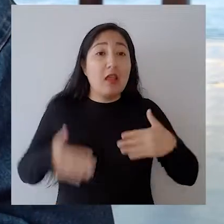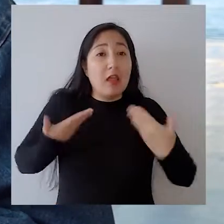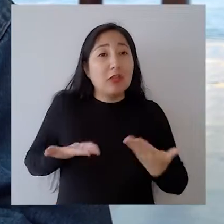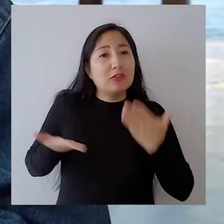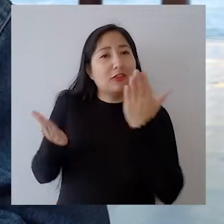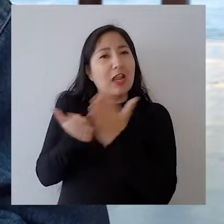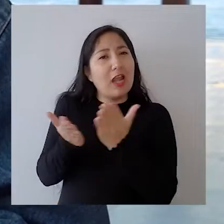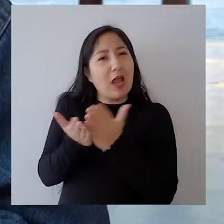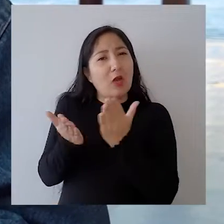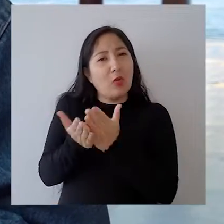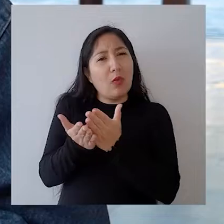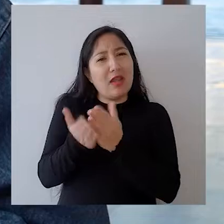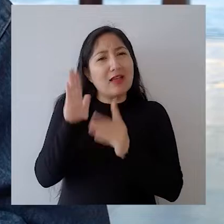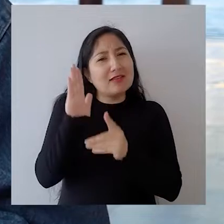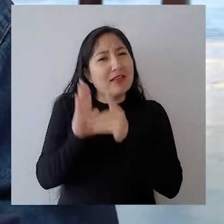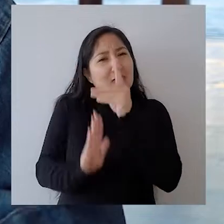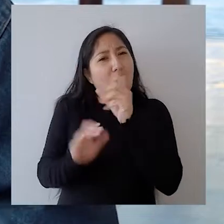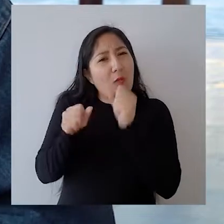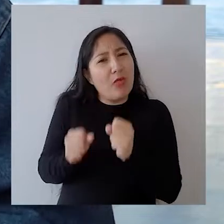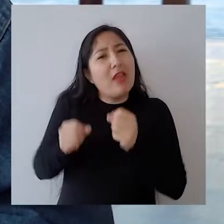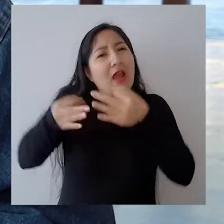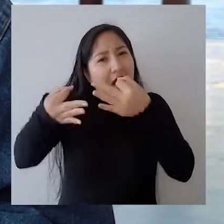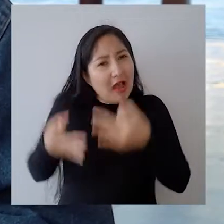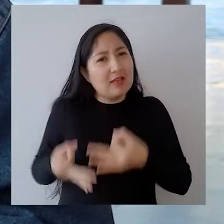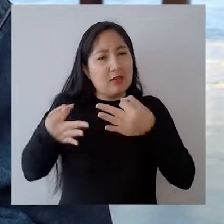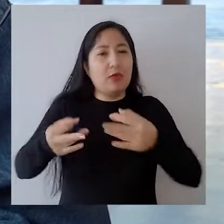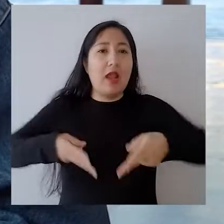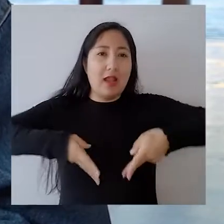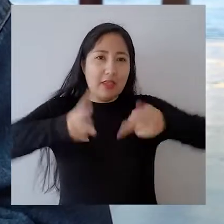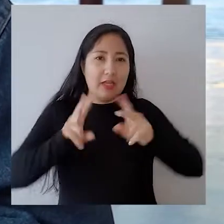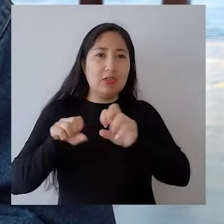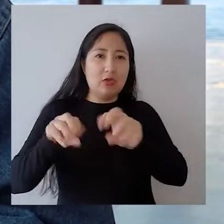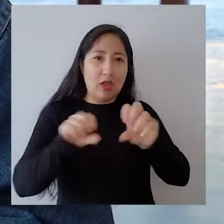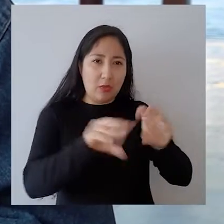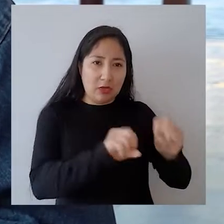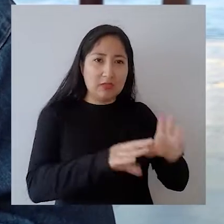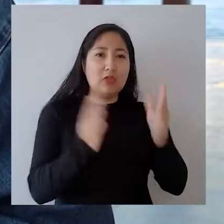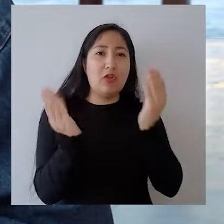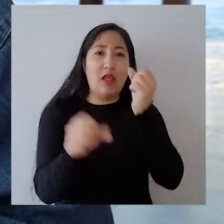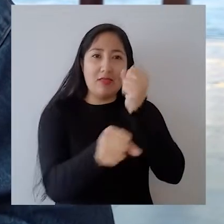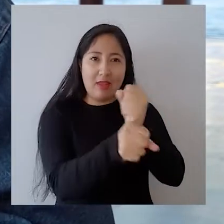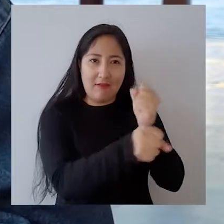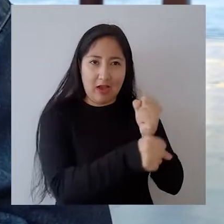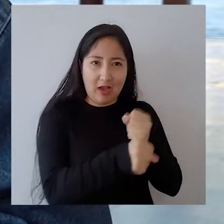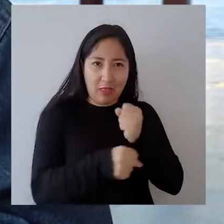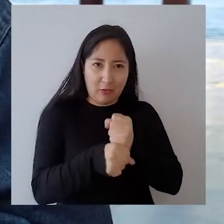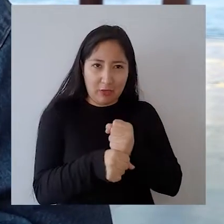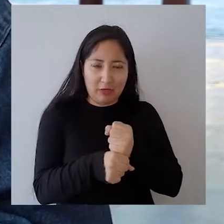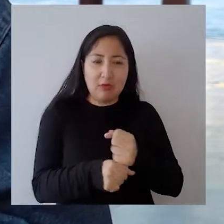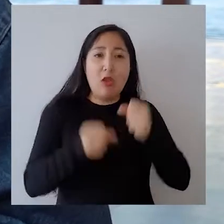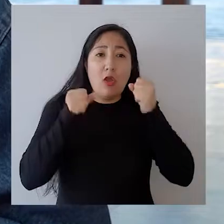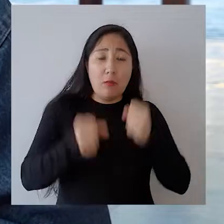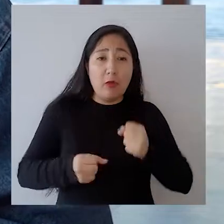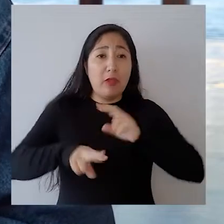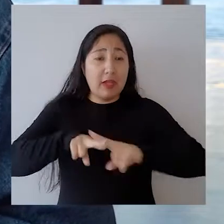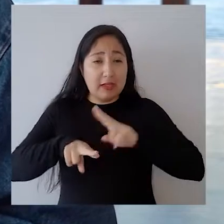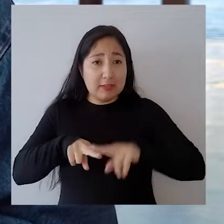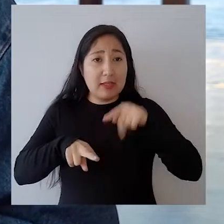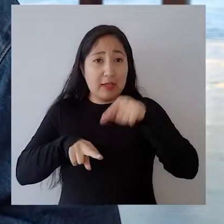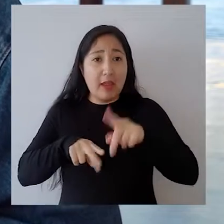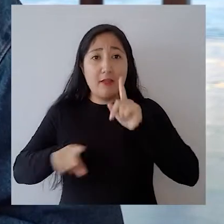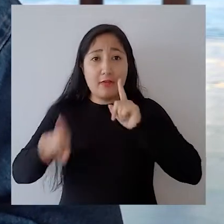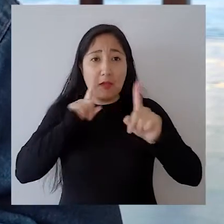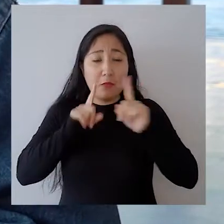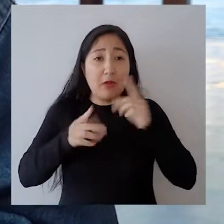se crea como para poder garantizar este derecho a la educación de los trabajadores para poder optar a dar este examen de equivalencia de